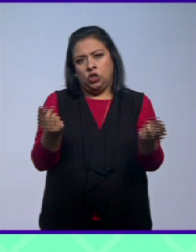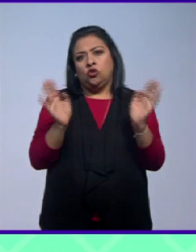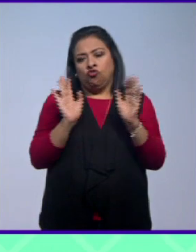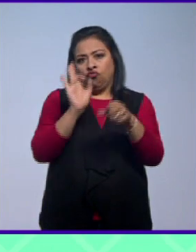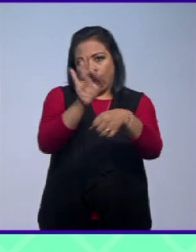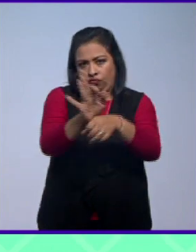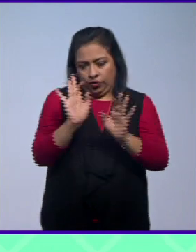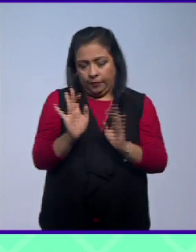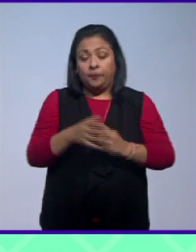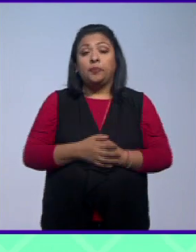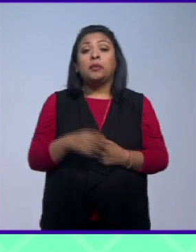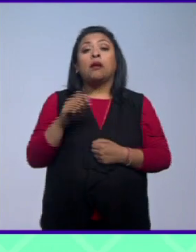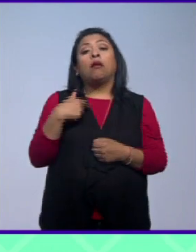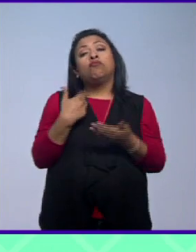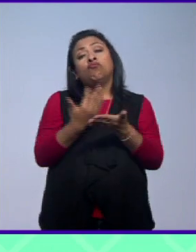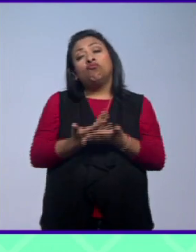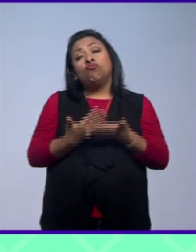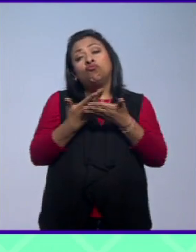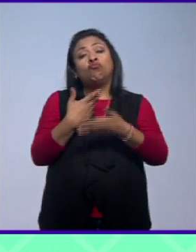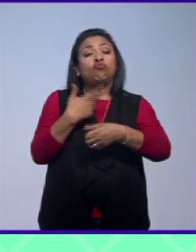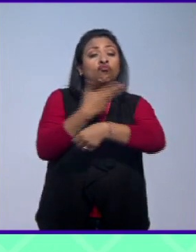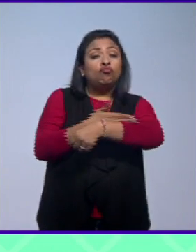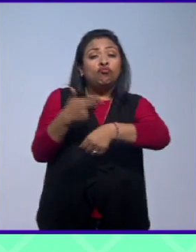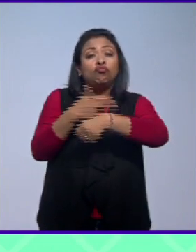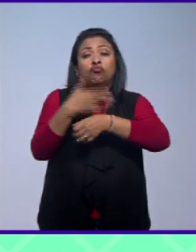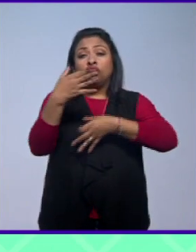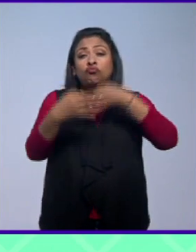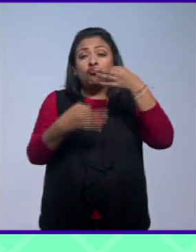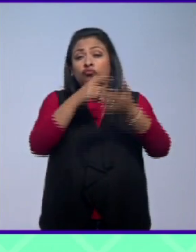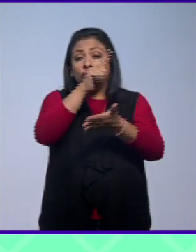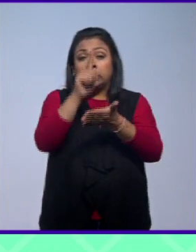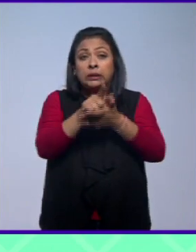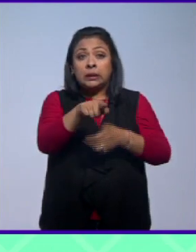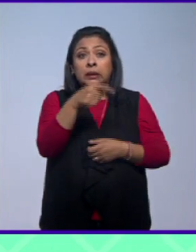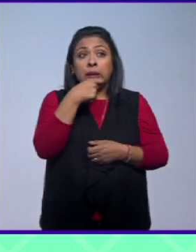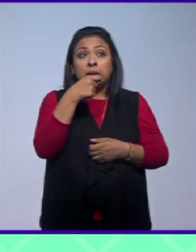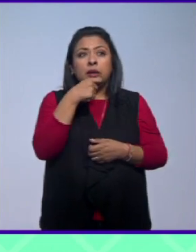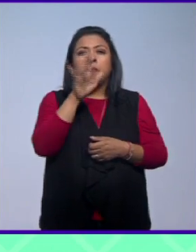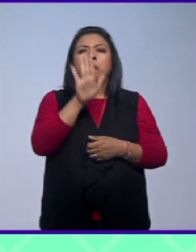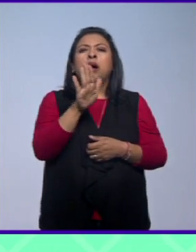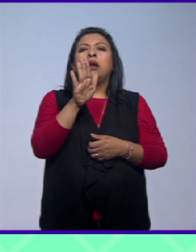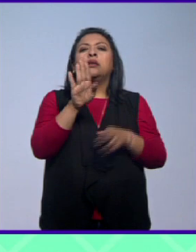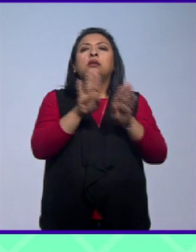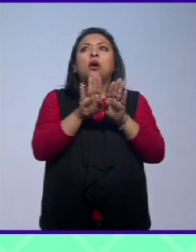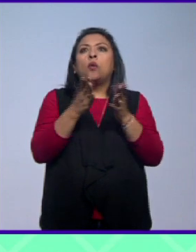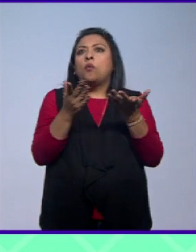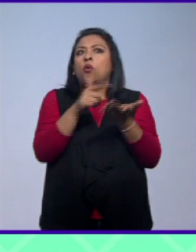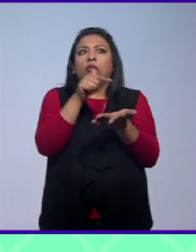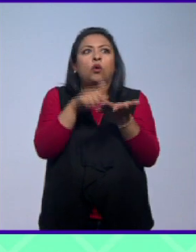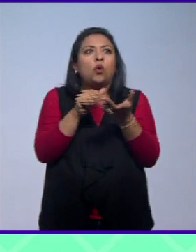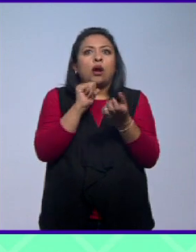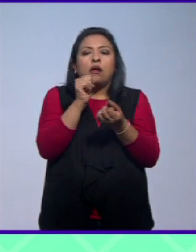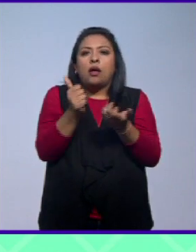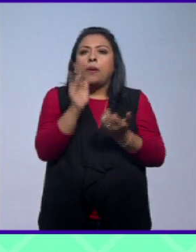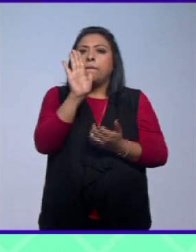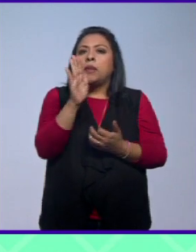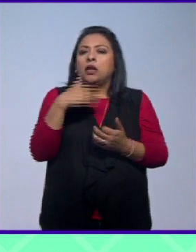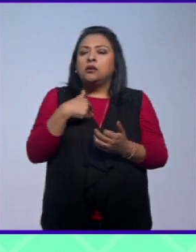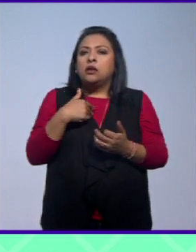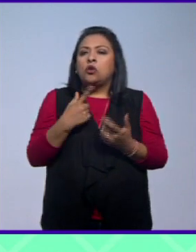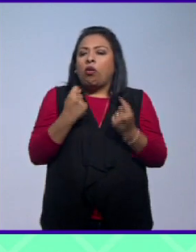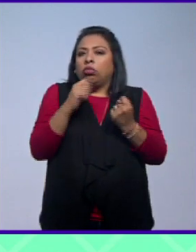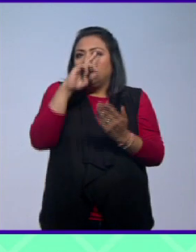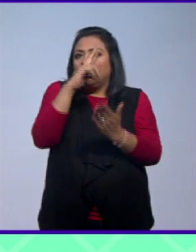en lo que se resuelve su situación jurídica estos niños están en una especie de limbo como si hubieran cometido un